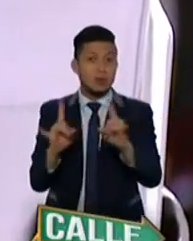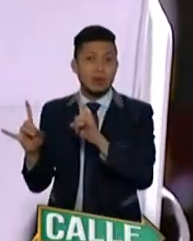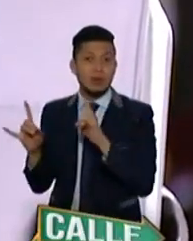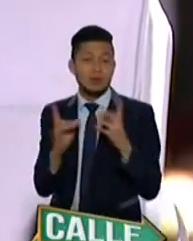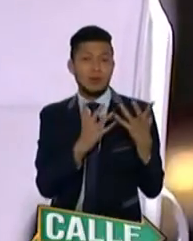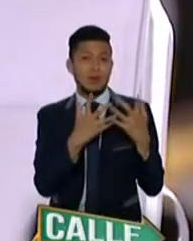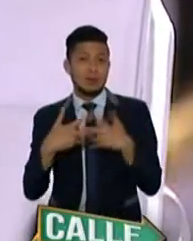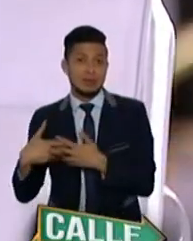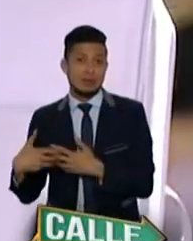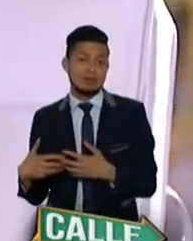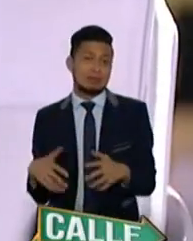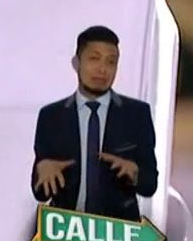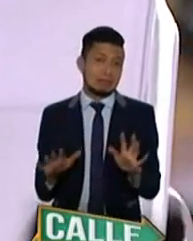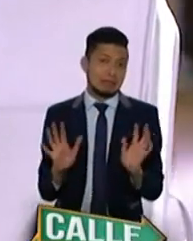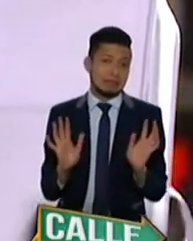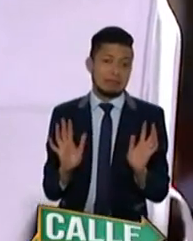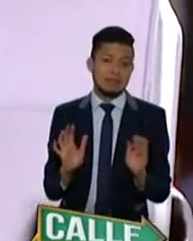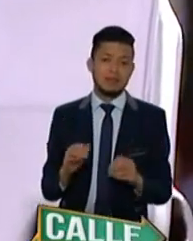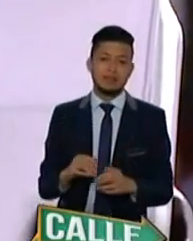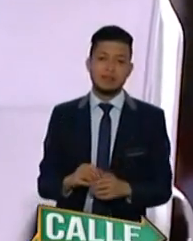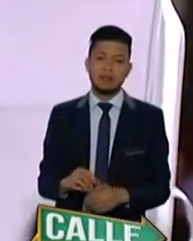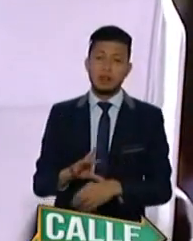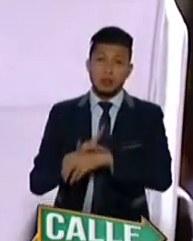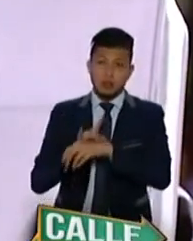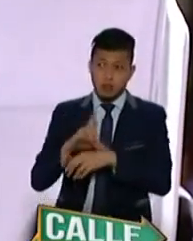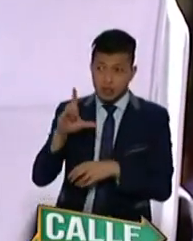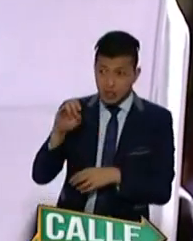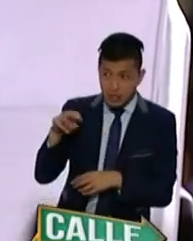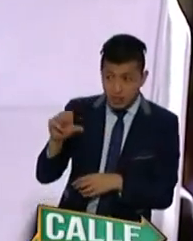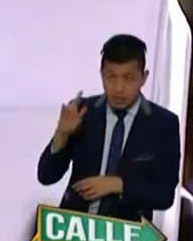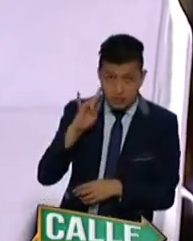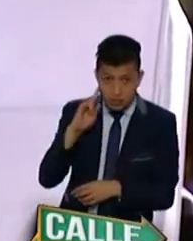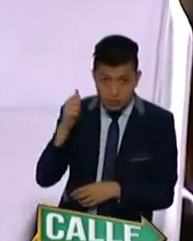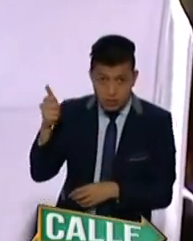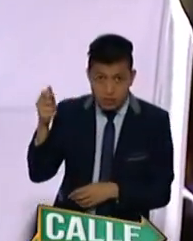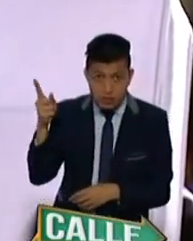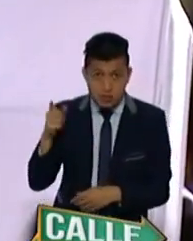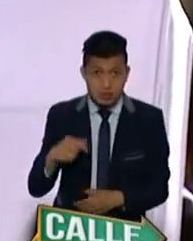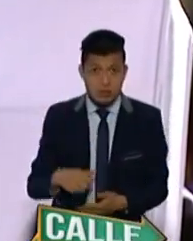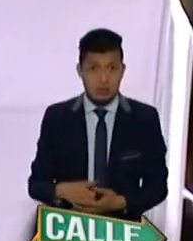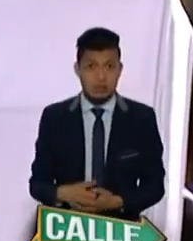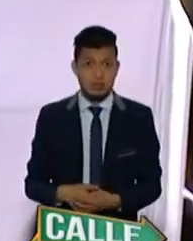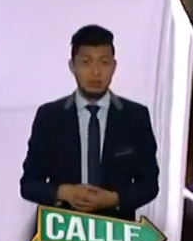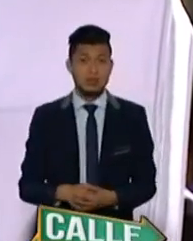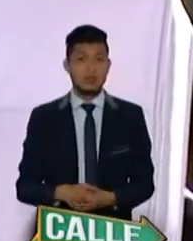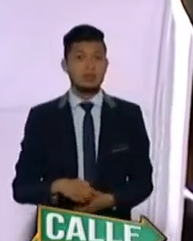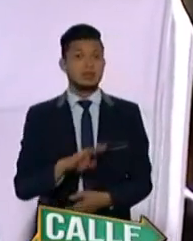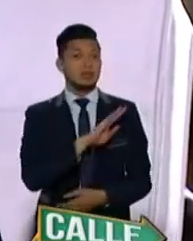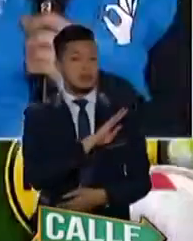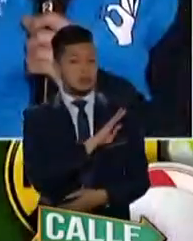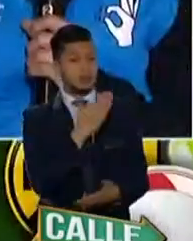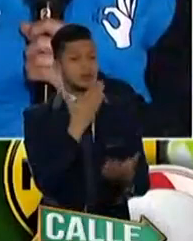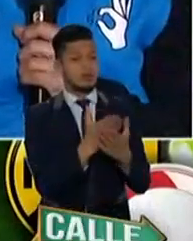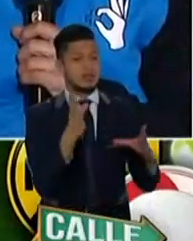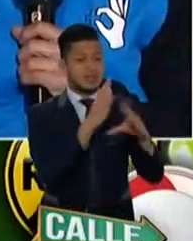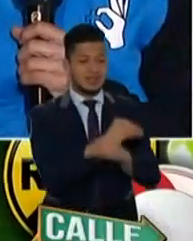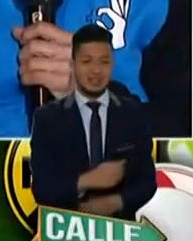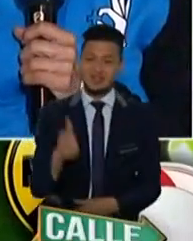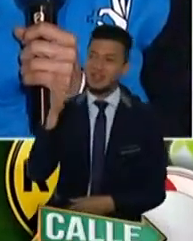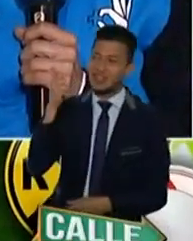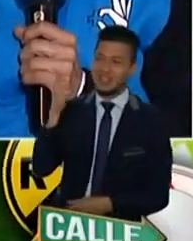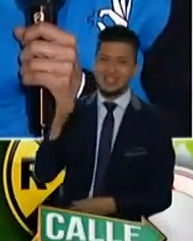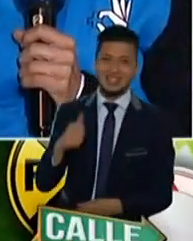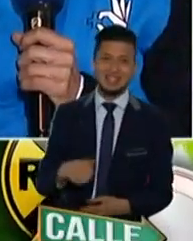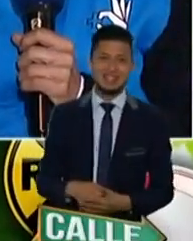Exactamente, nueve. Doctora Lina, ¿nos escuchas? bien. Señora Alcaldesa, buenas noches. Bien. Bien,